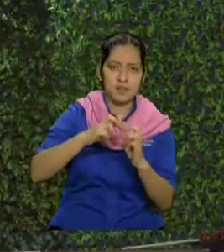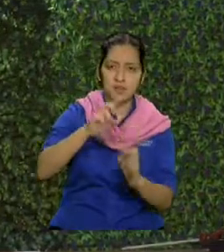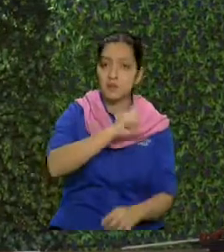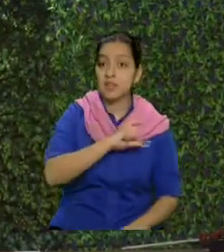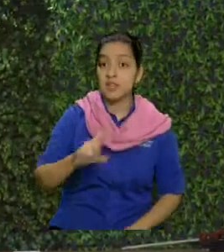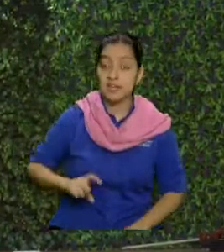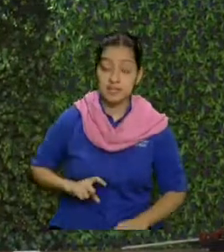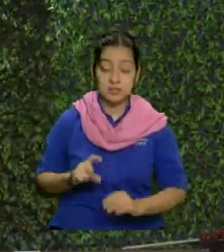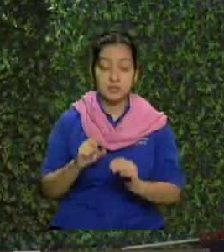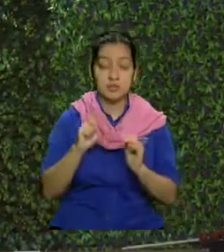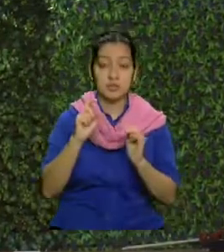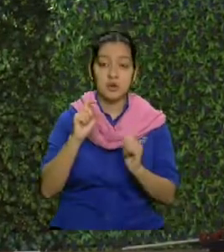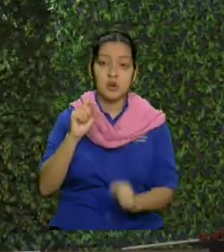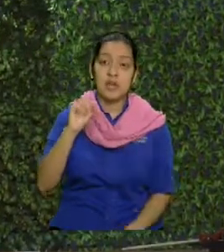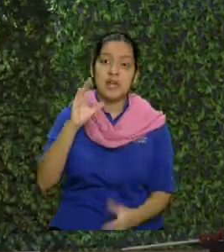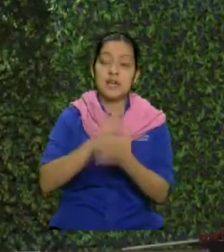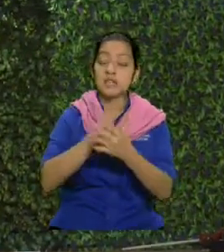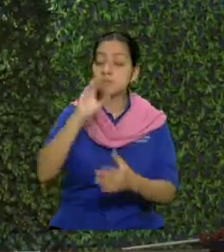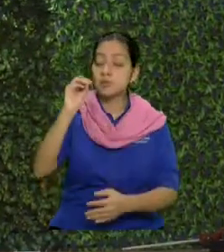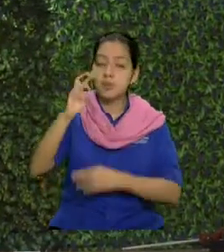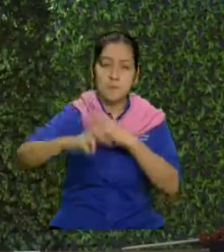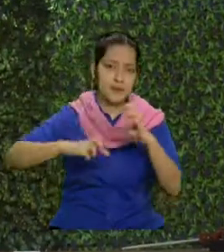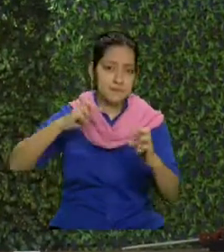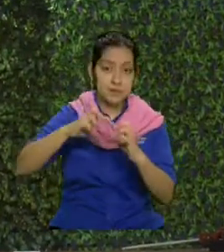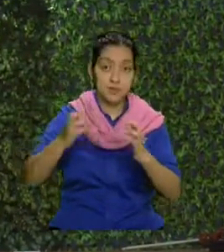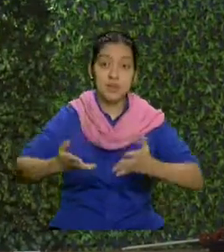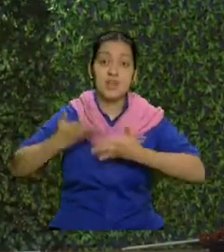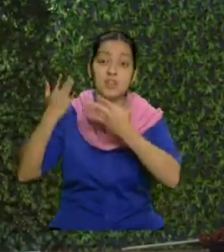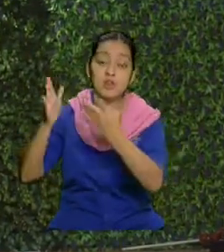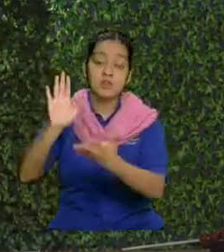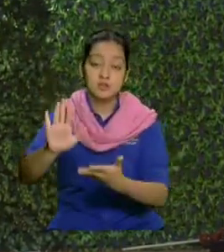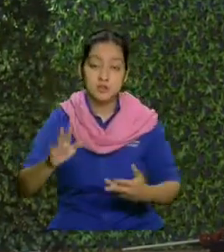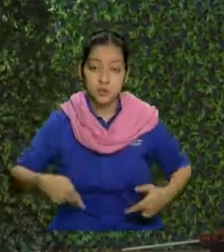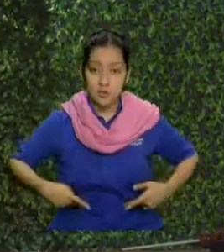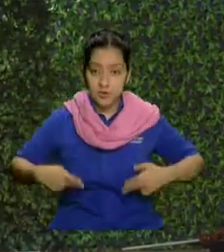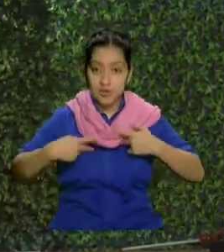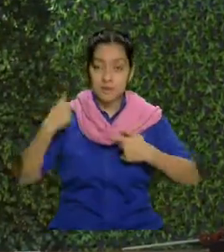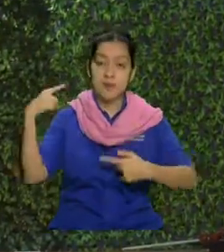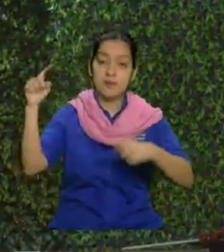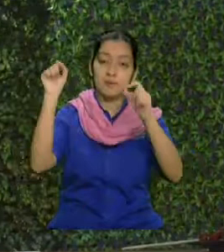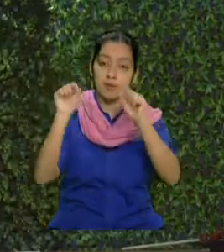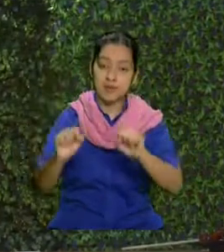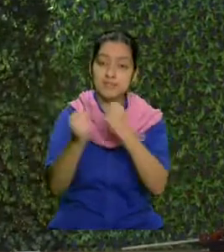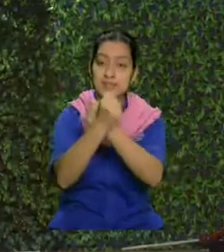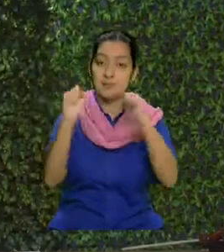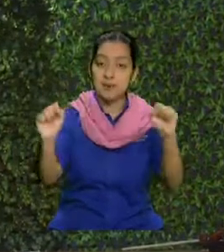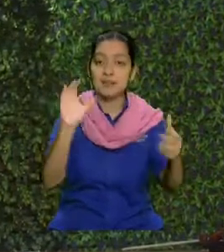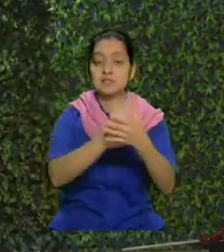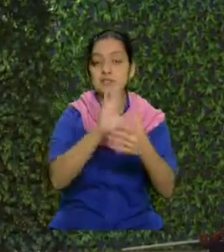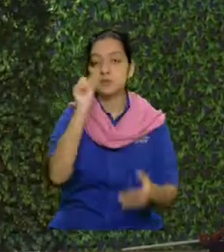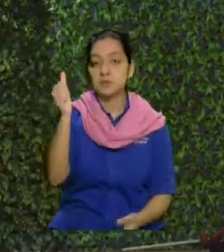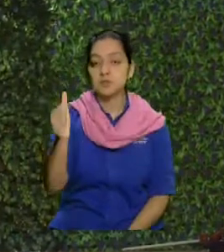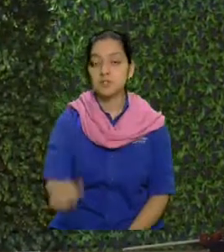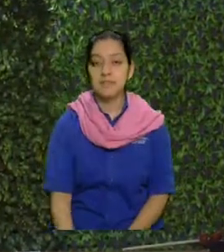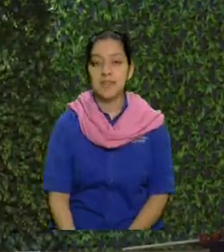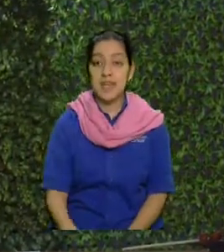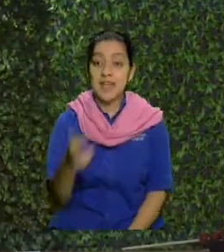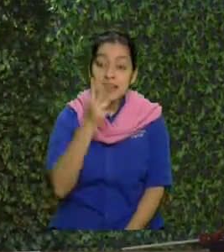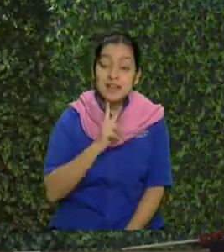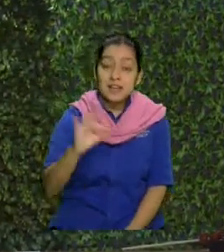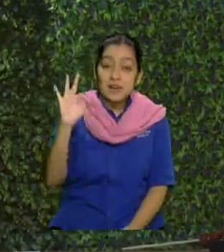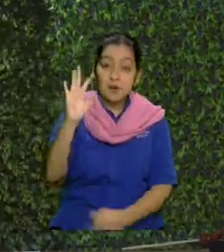el Esposo perfecto que dio su vida por su esposa para purificarla, para salvarla. El Hijo